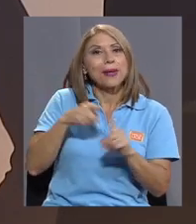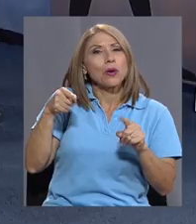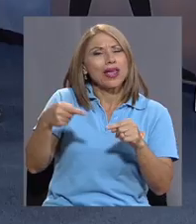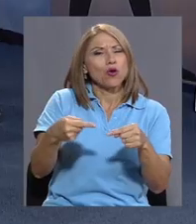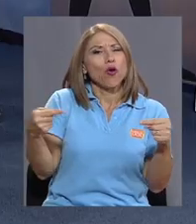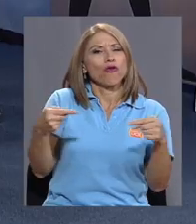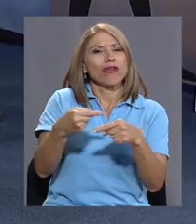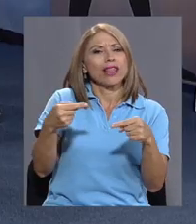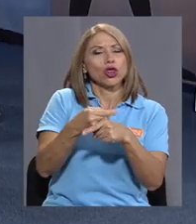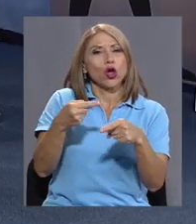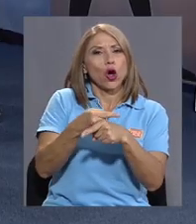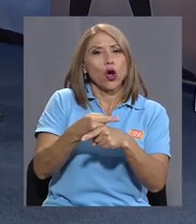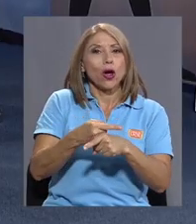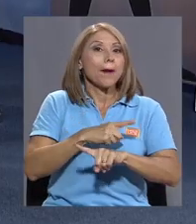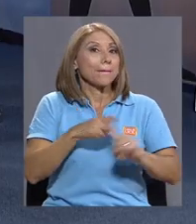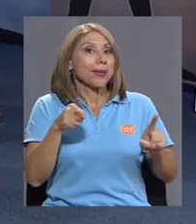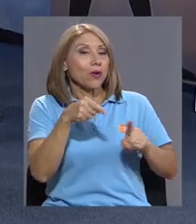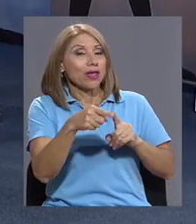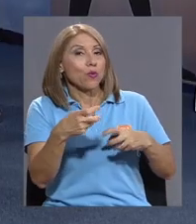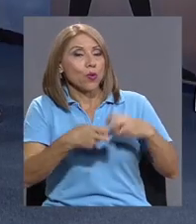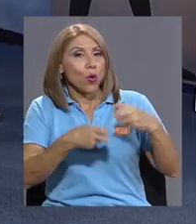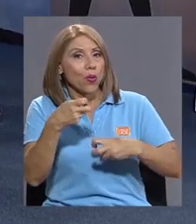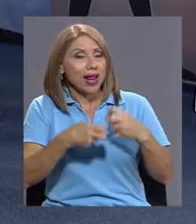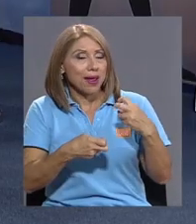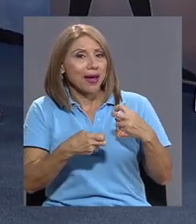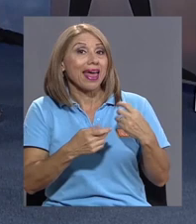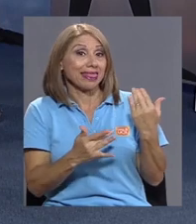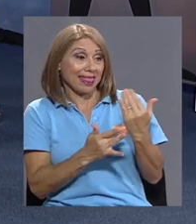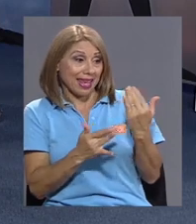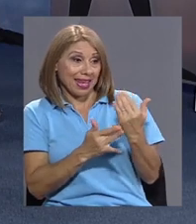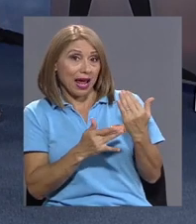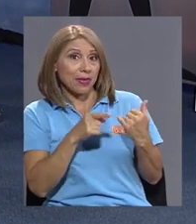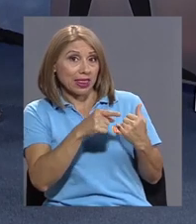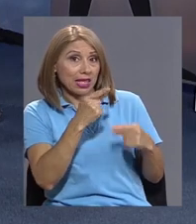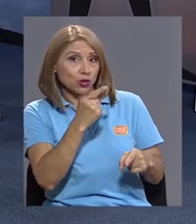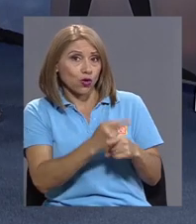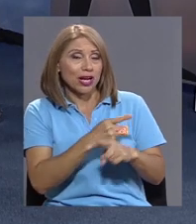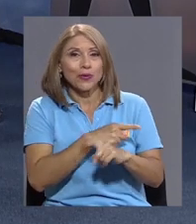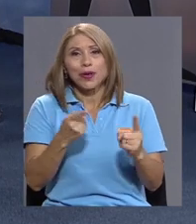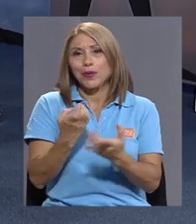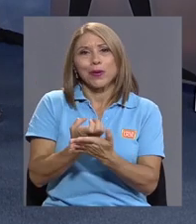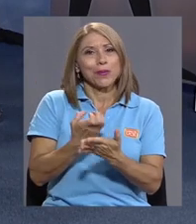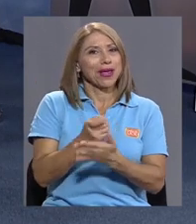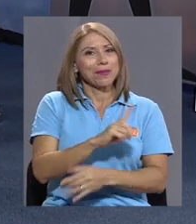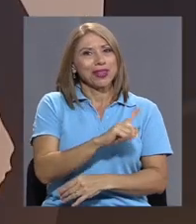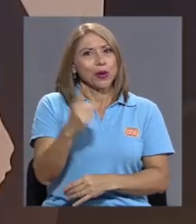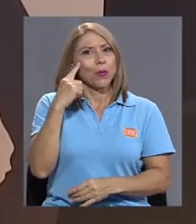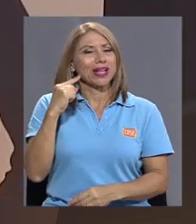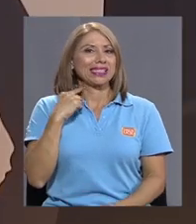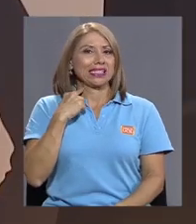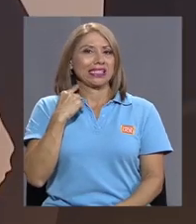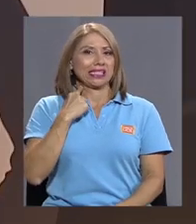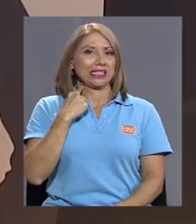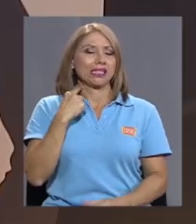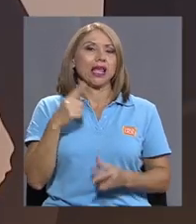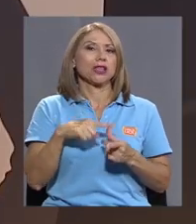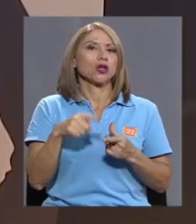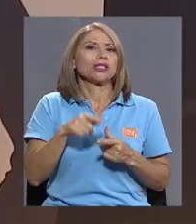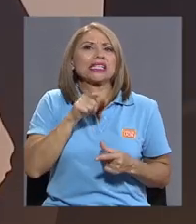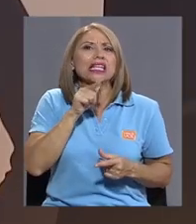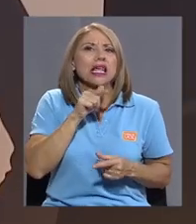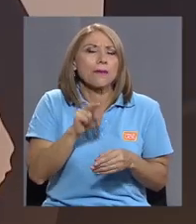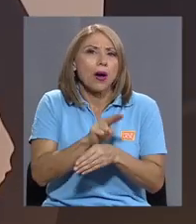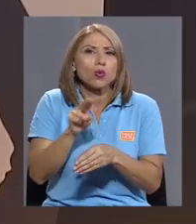un conflicto, sí. Tenemos un problema, técnicamente es correcto lo que usted dice, pero económicamente no, porque es muy caro. Entonces, ¿quién va